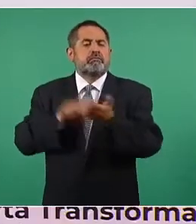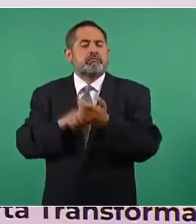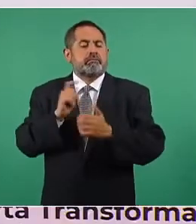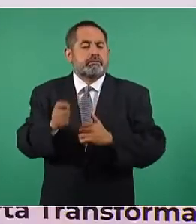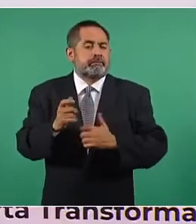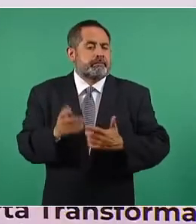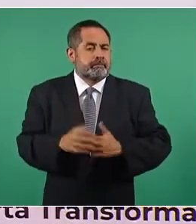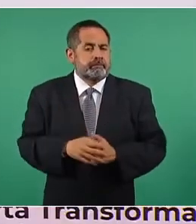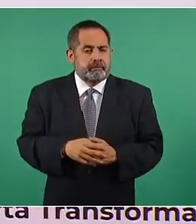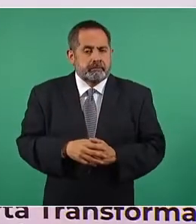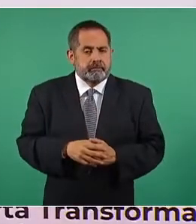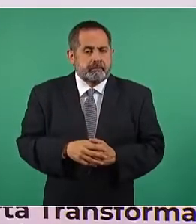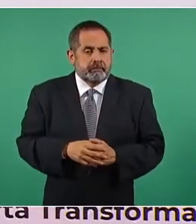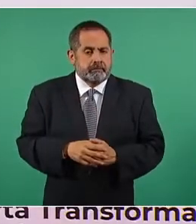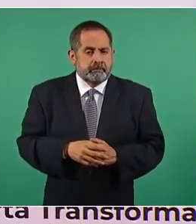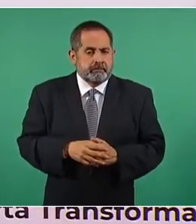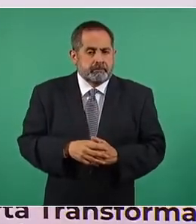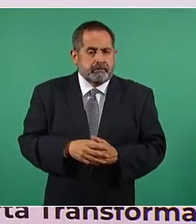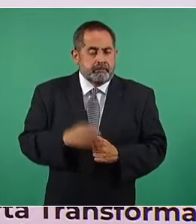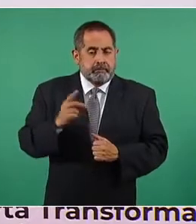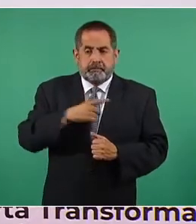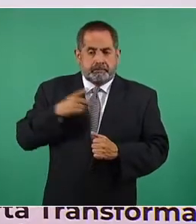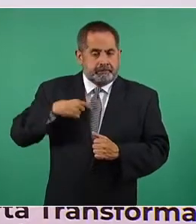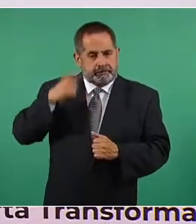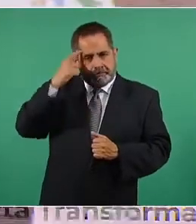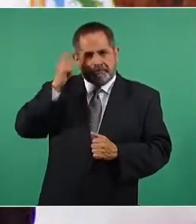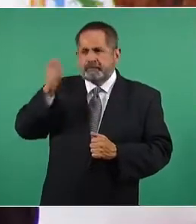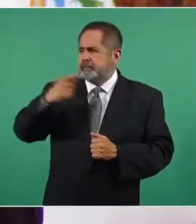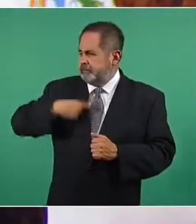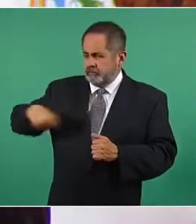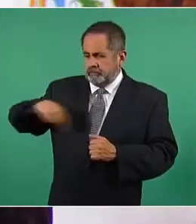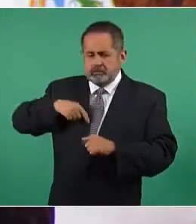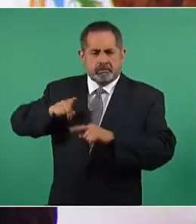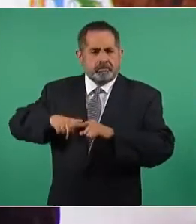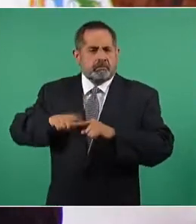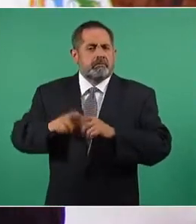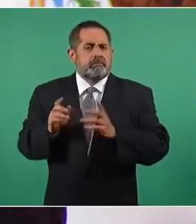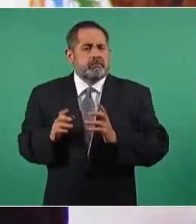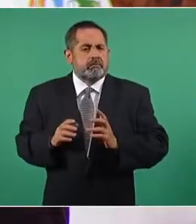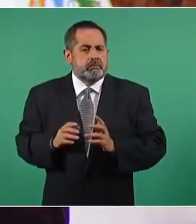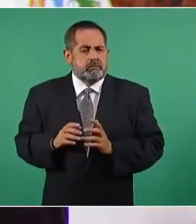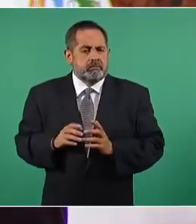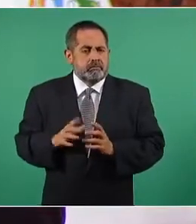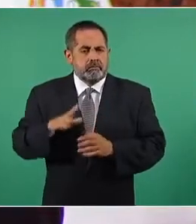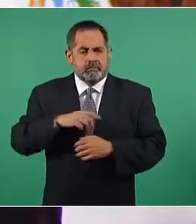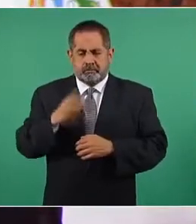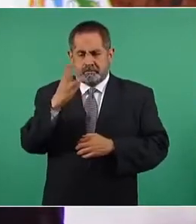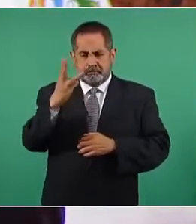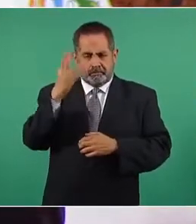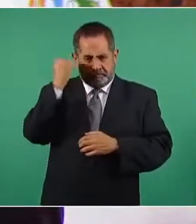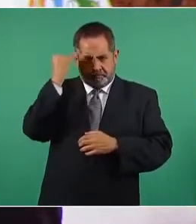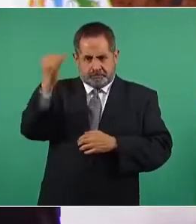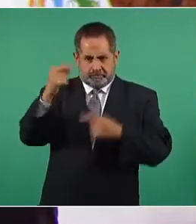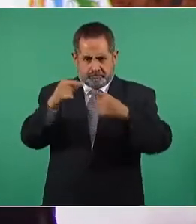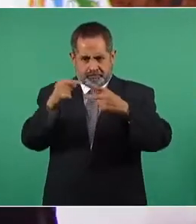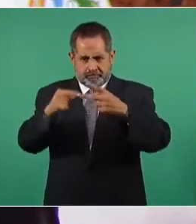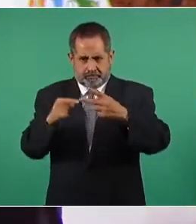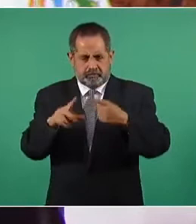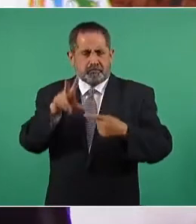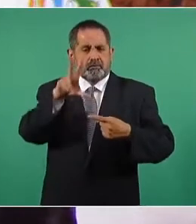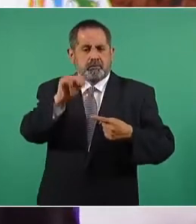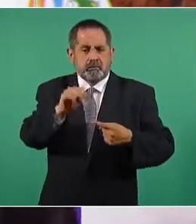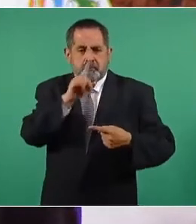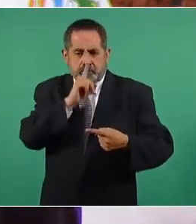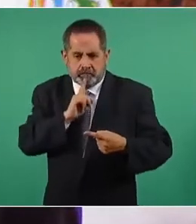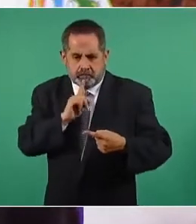debe también pensar que tenemos tres principios rectores, no mentir,